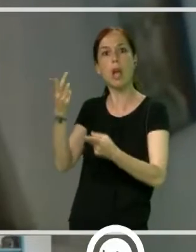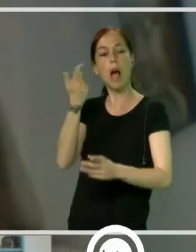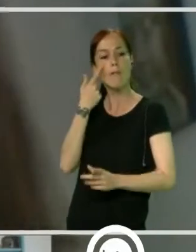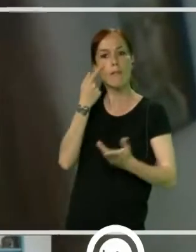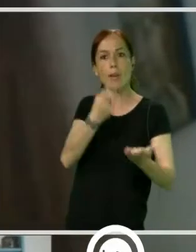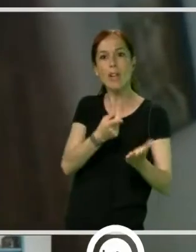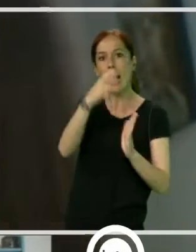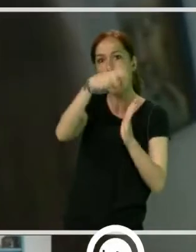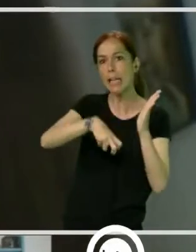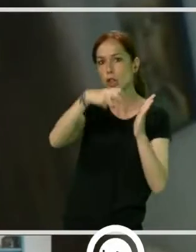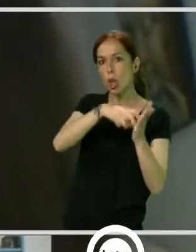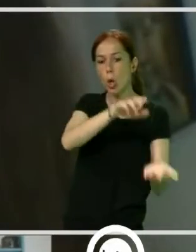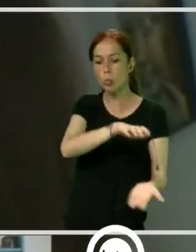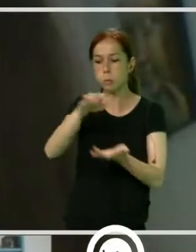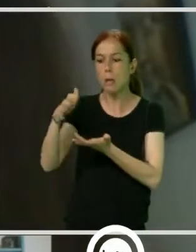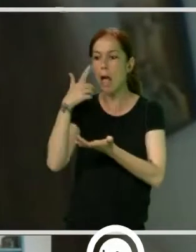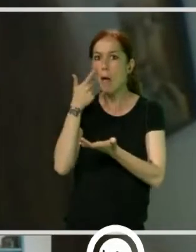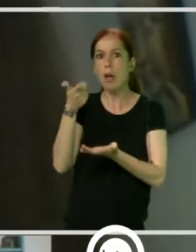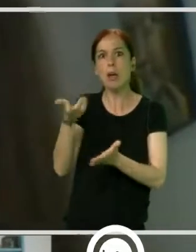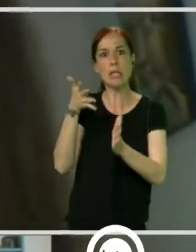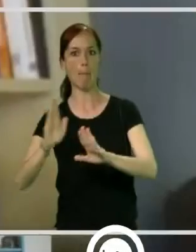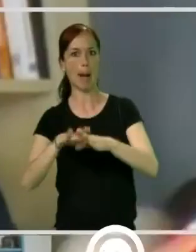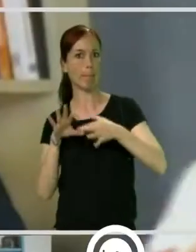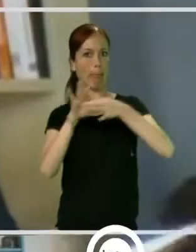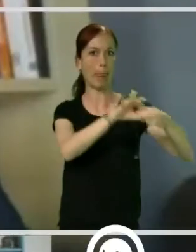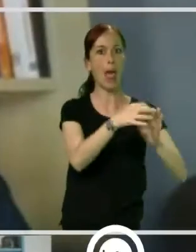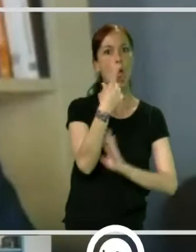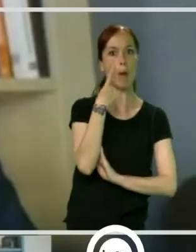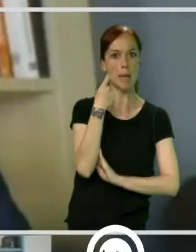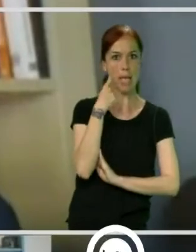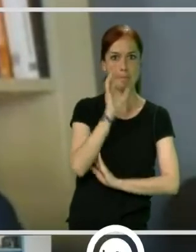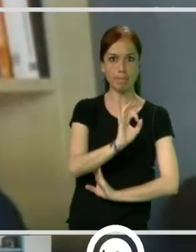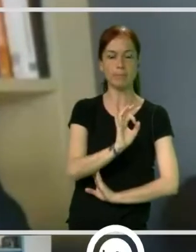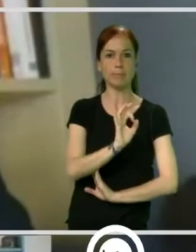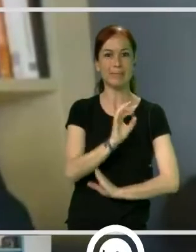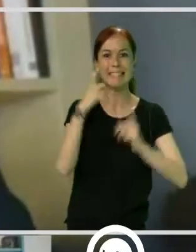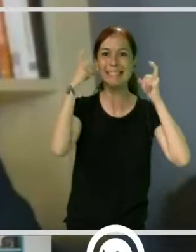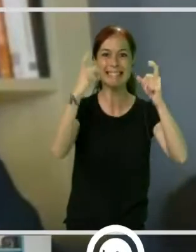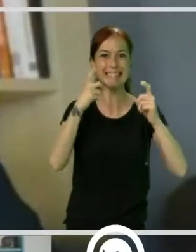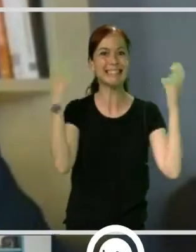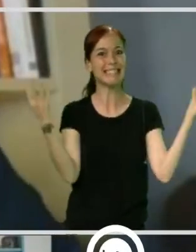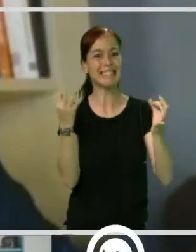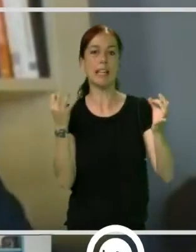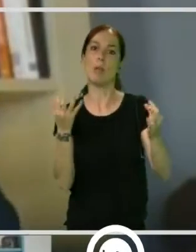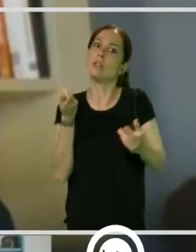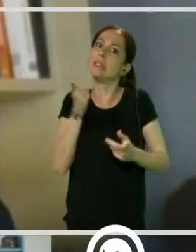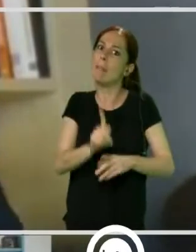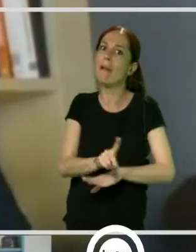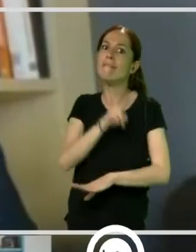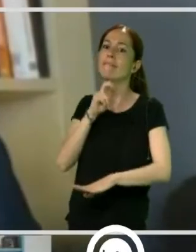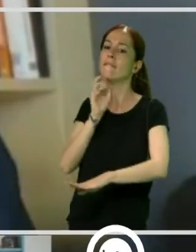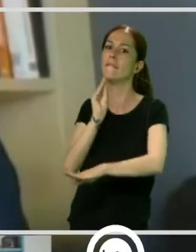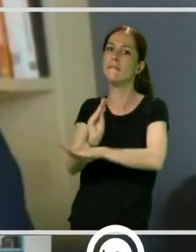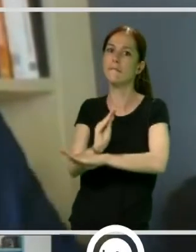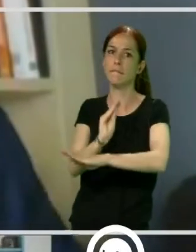digamos, esos restos, porque también es un atractivo turístico. Intentando, la medida de lo posible, pues conservar el mayor número